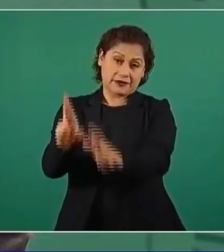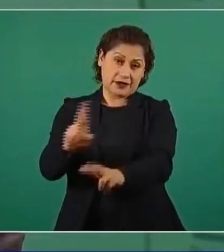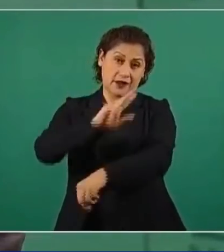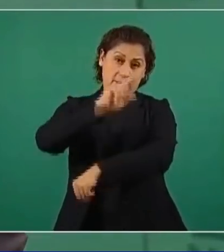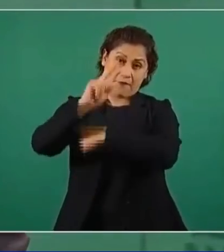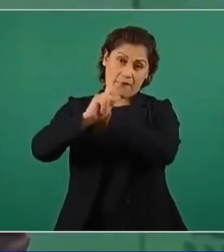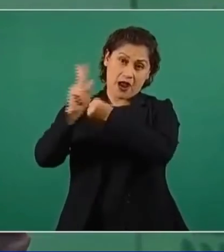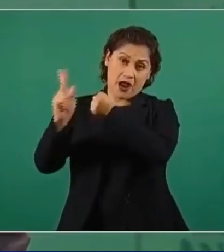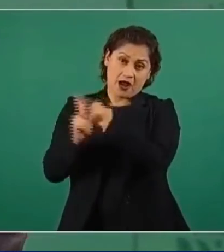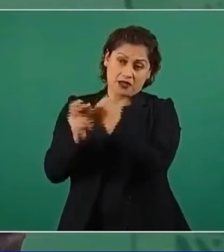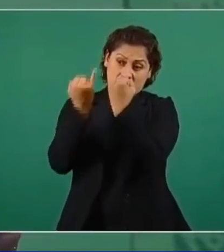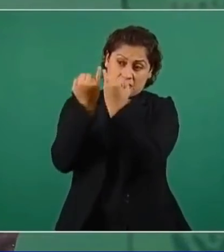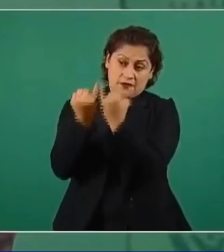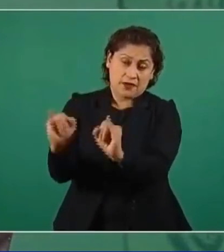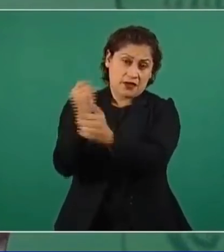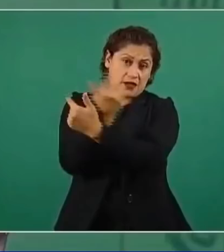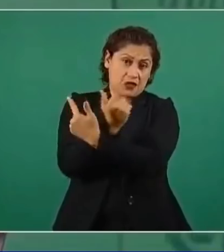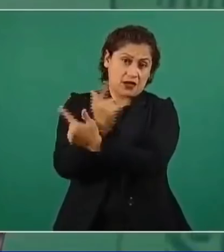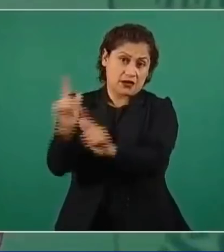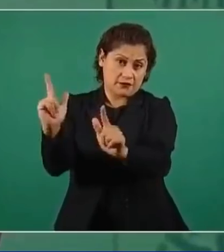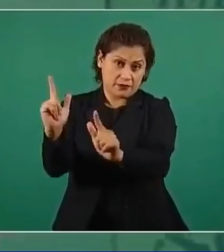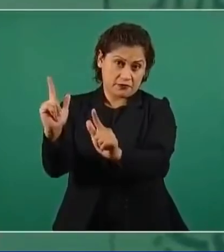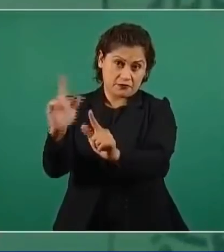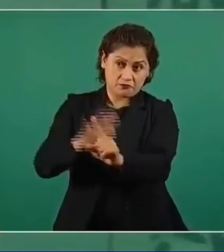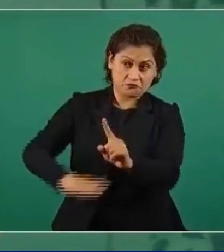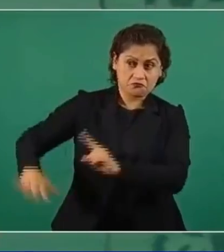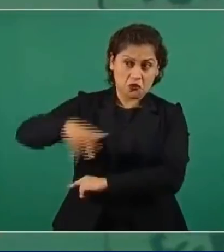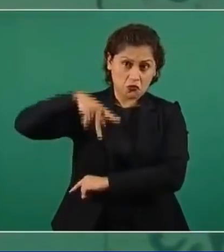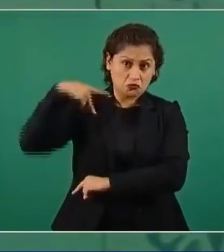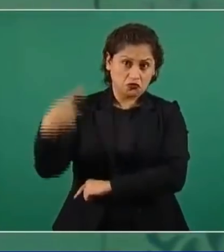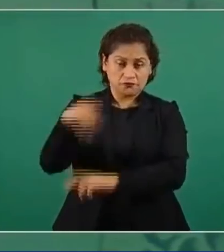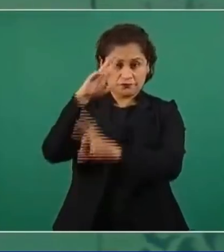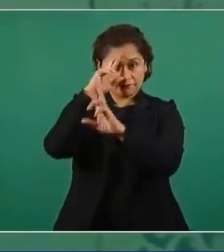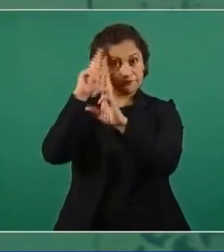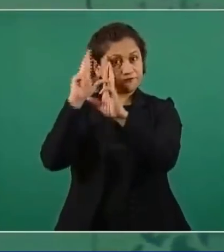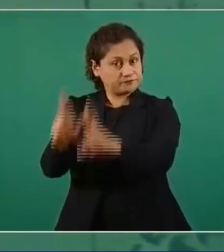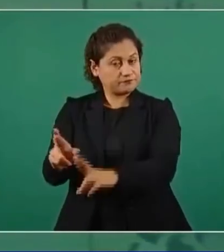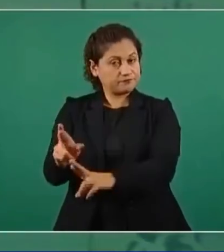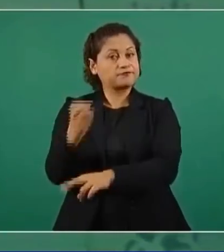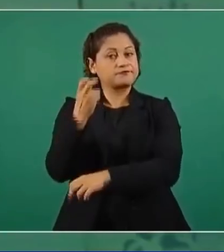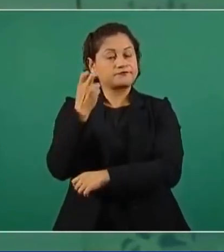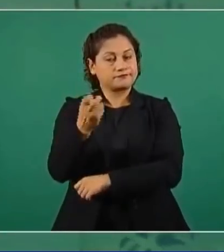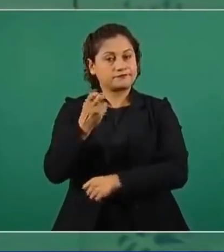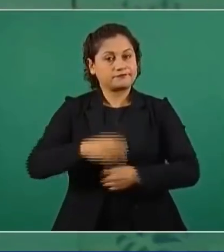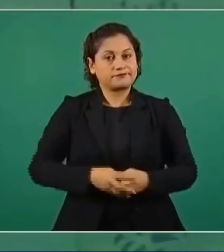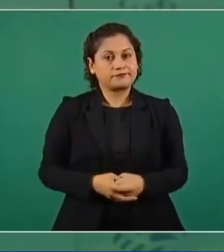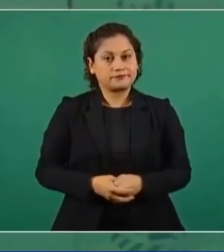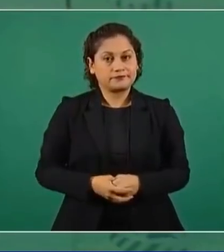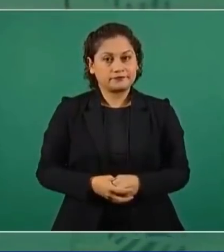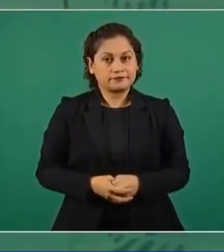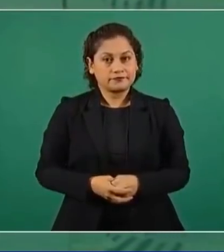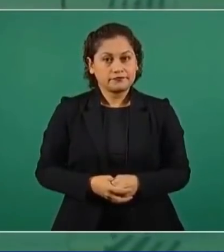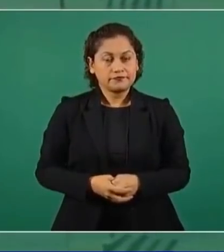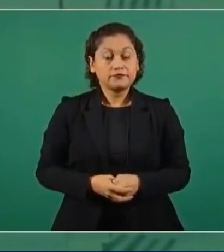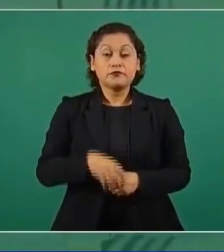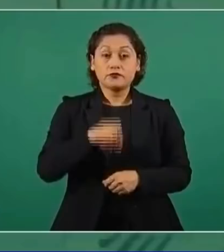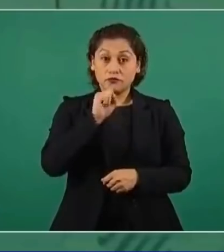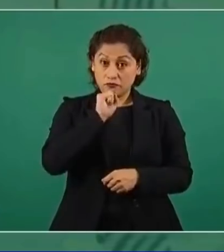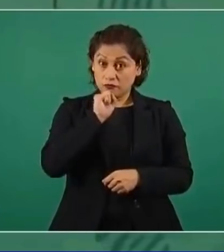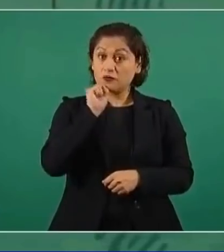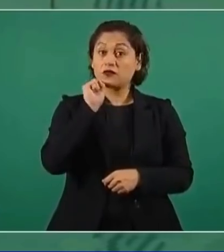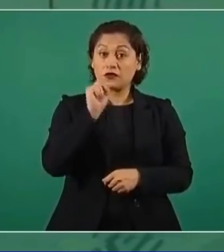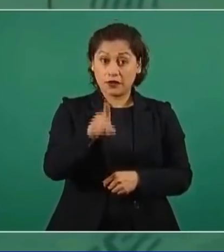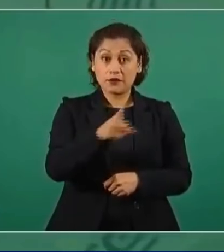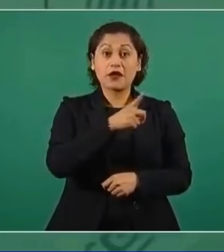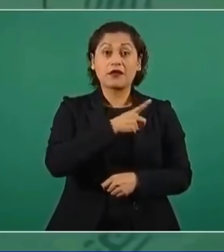También, que eso es muy importante, el buscar soluciones